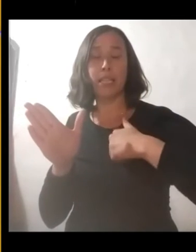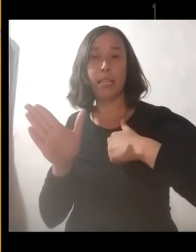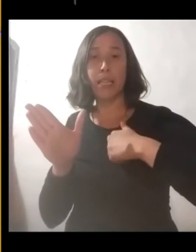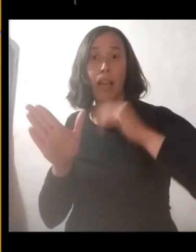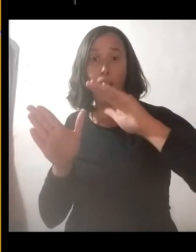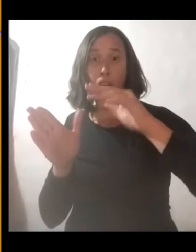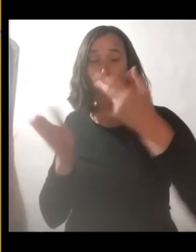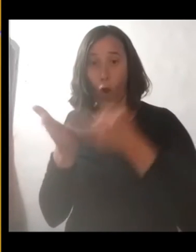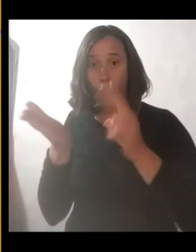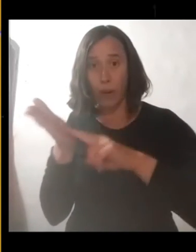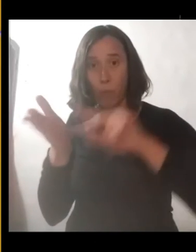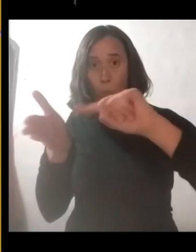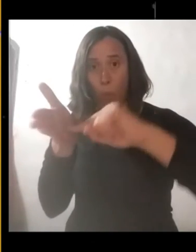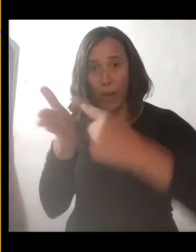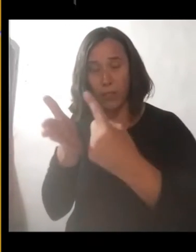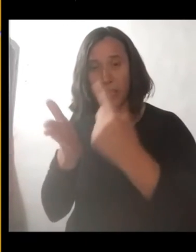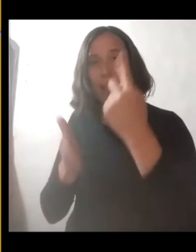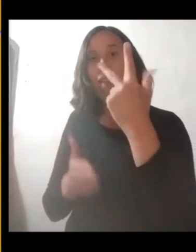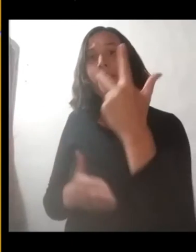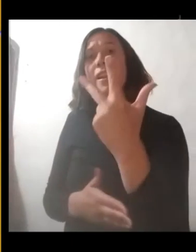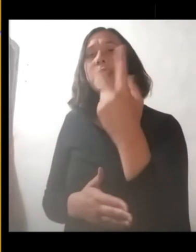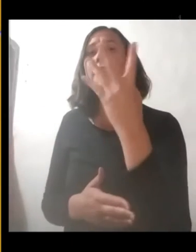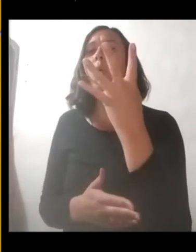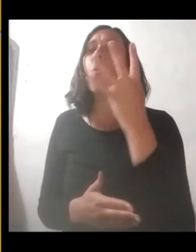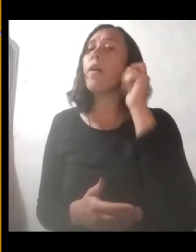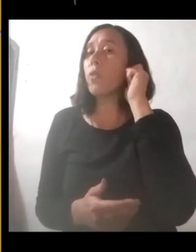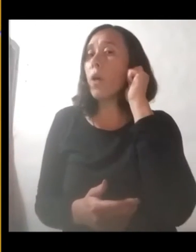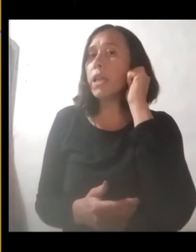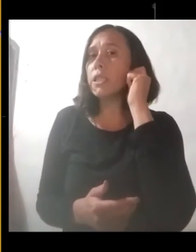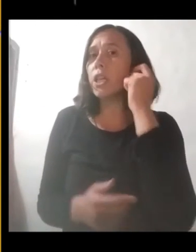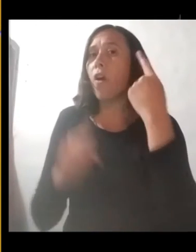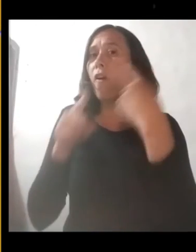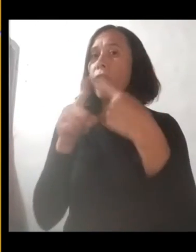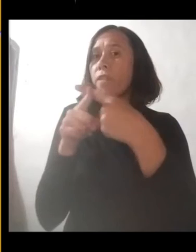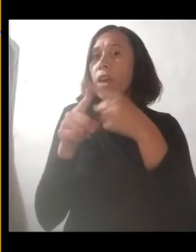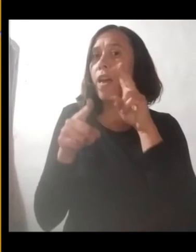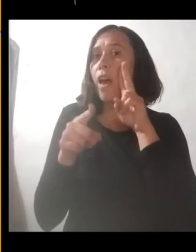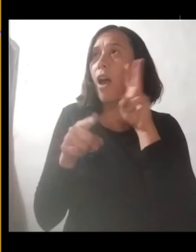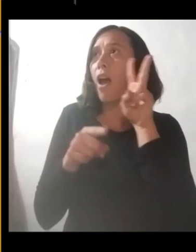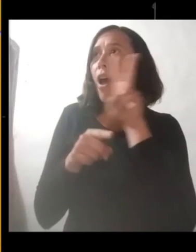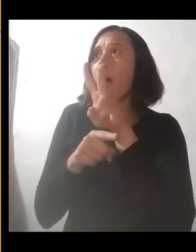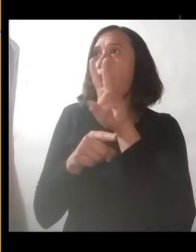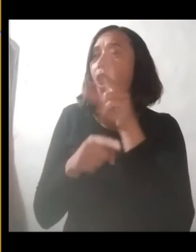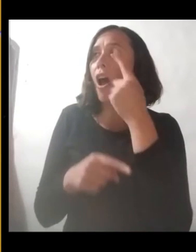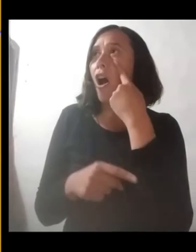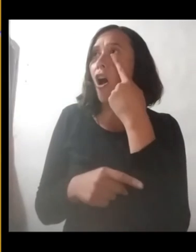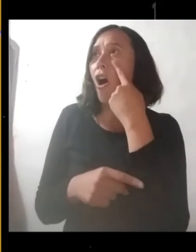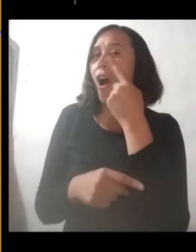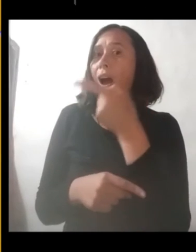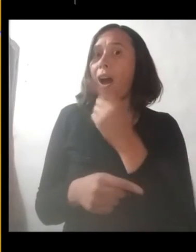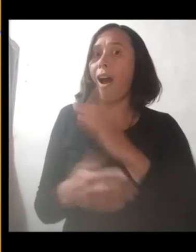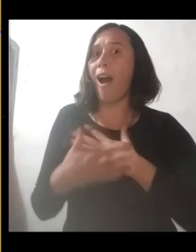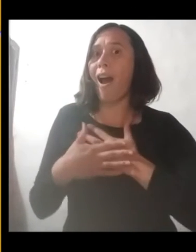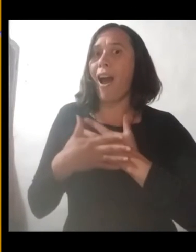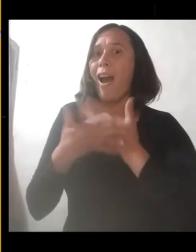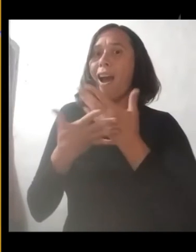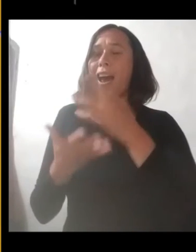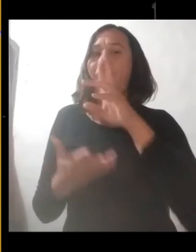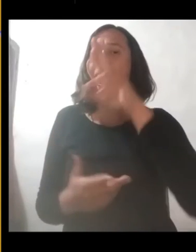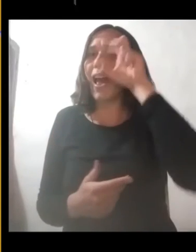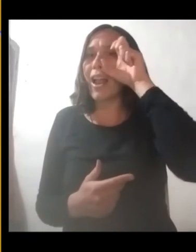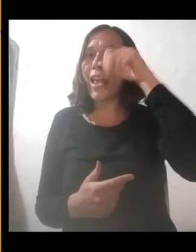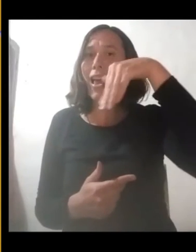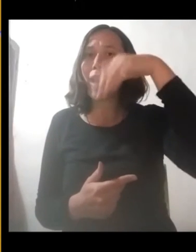Aires, tenía 34 años. Y en una tertulia conoce a Remedios de Escalada. La hija